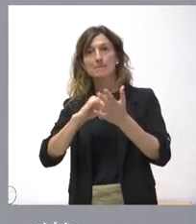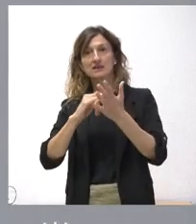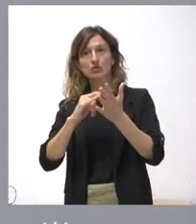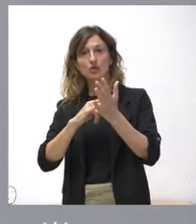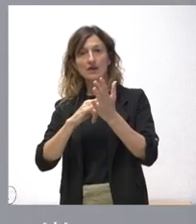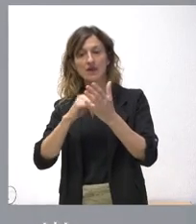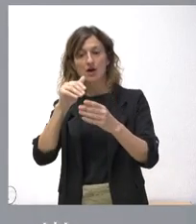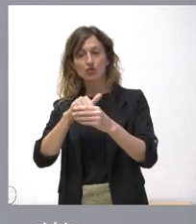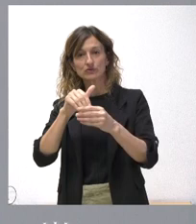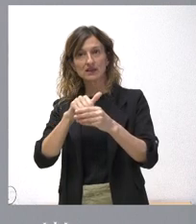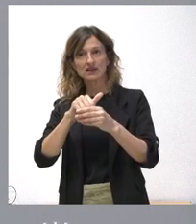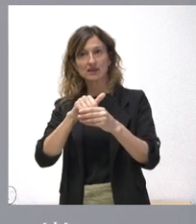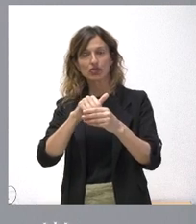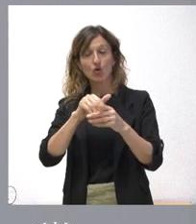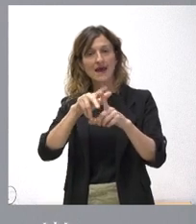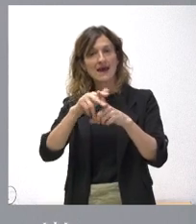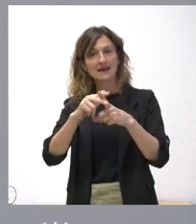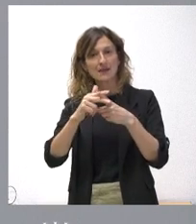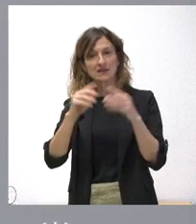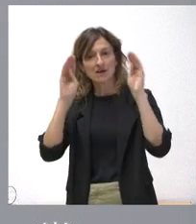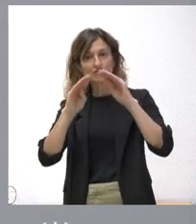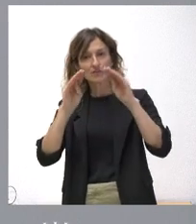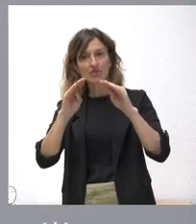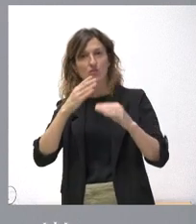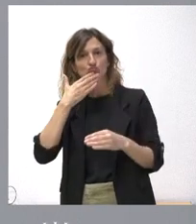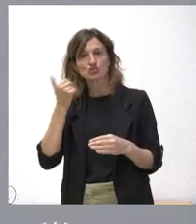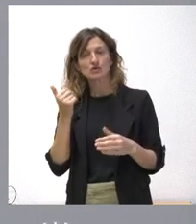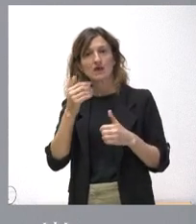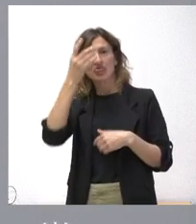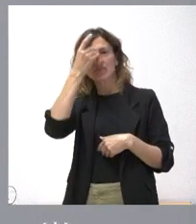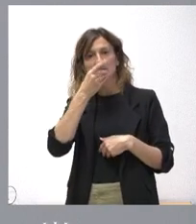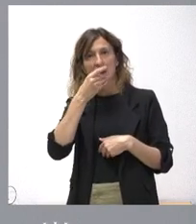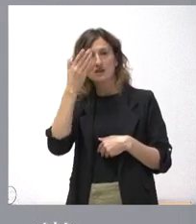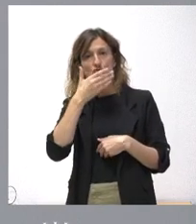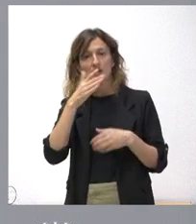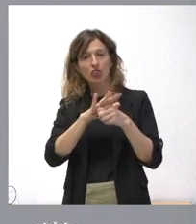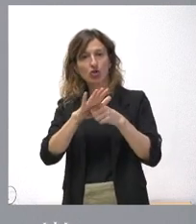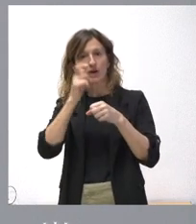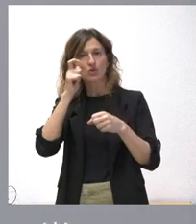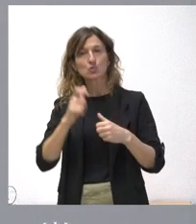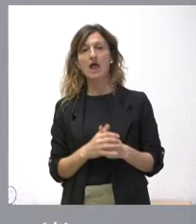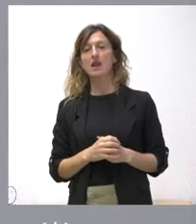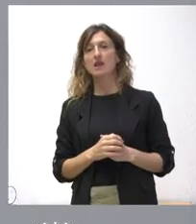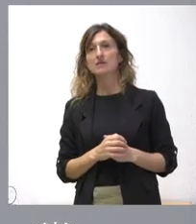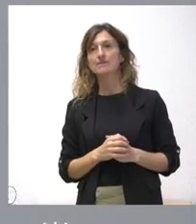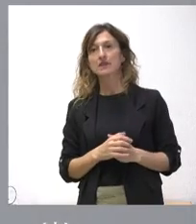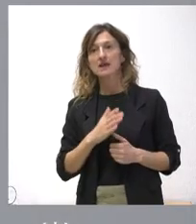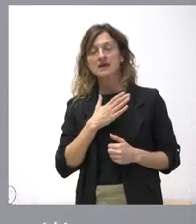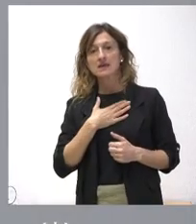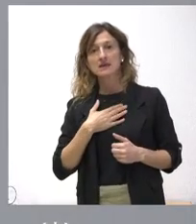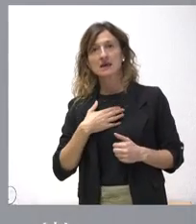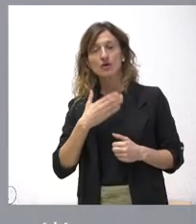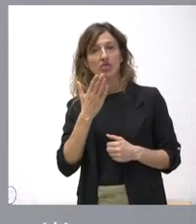generación de contenidos e implementación de una herramienta de formación en competencias digitales para escolares del medio rural. Y se pretende reforzar de forma